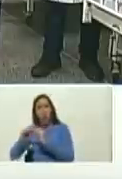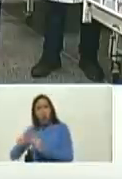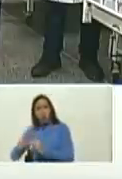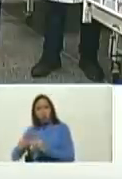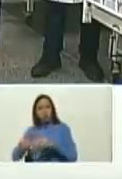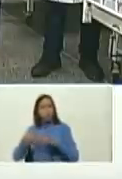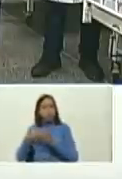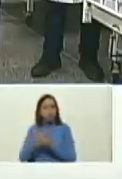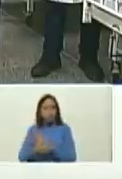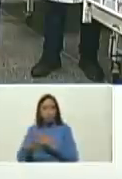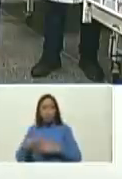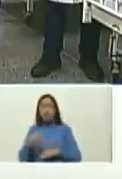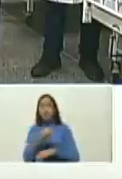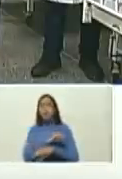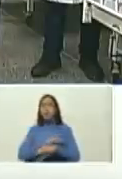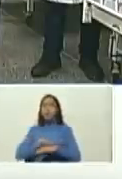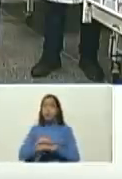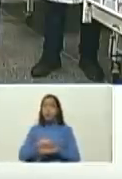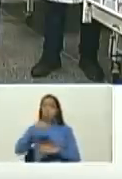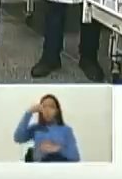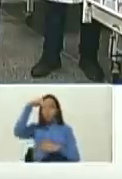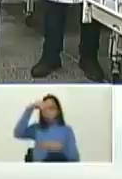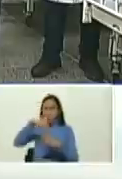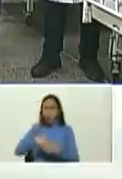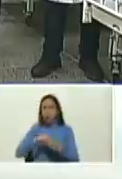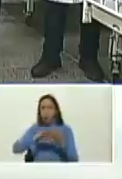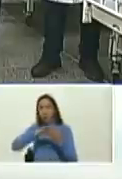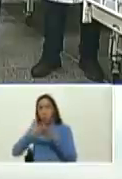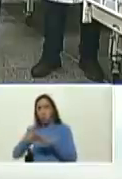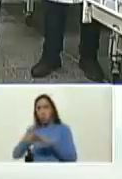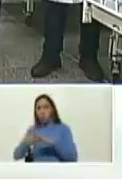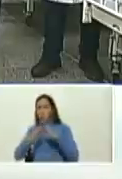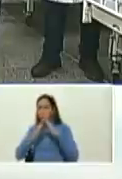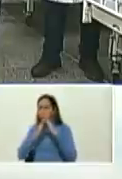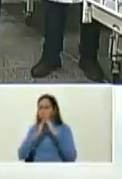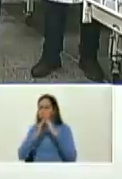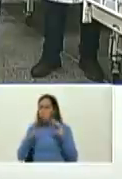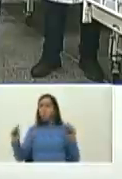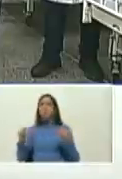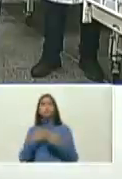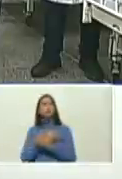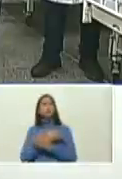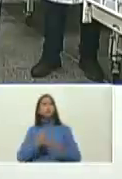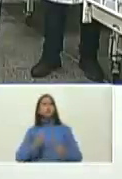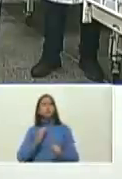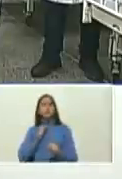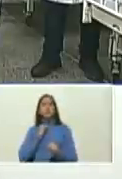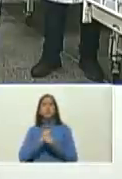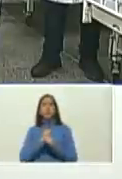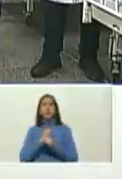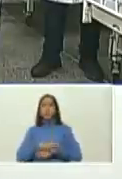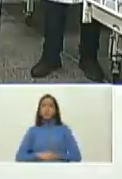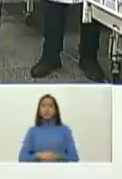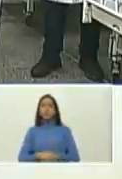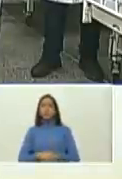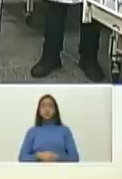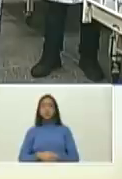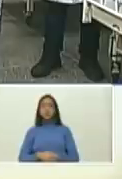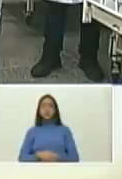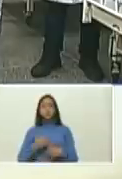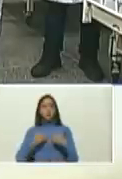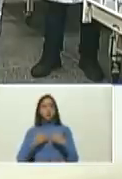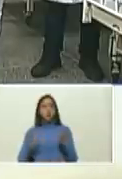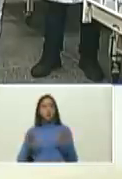forman parte de la misión barrio adentro salud todos tienen que estar de puertas abiertas todos tienen que estar funcionando